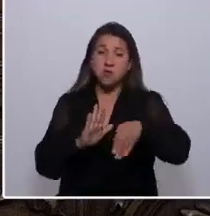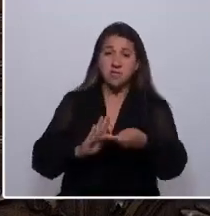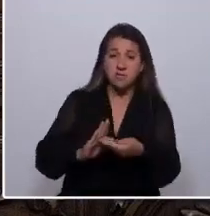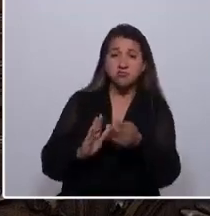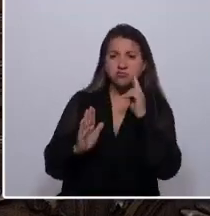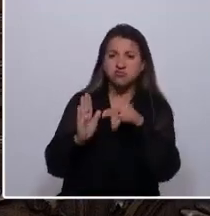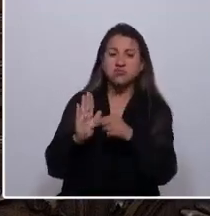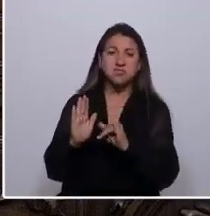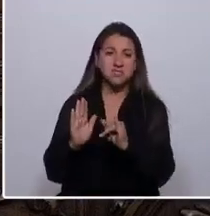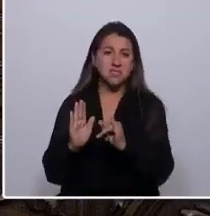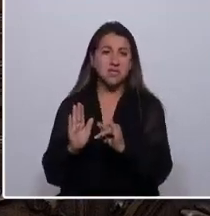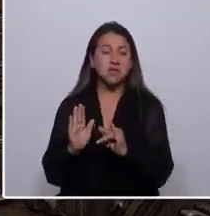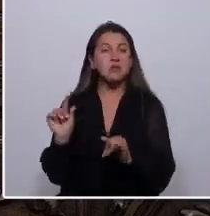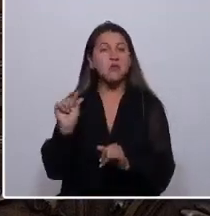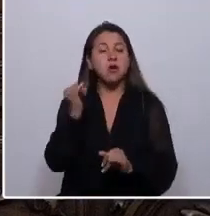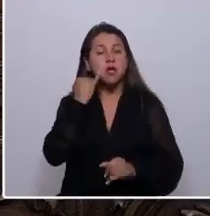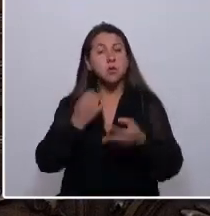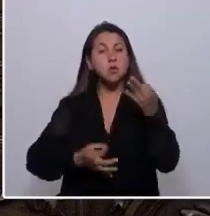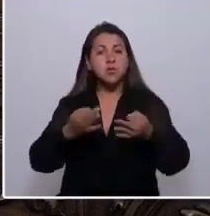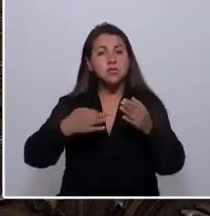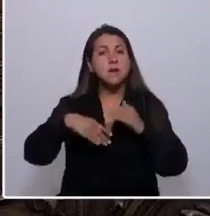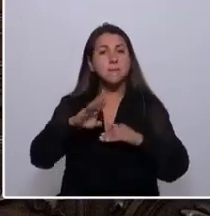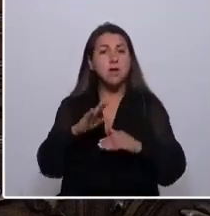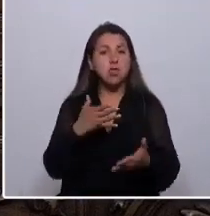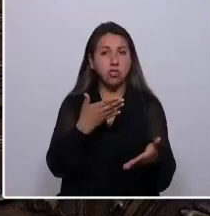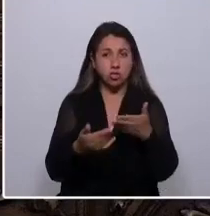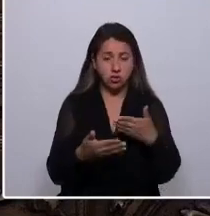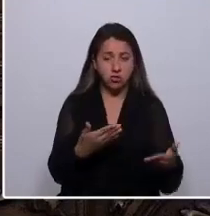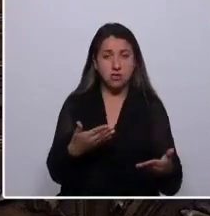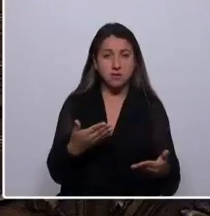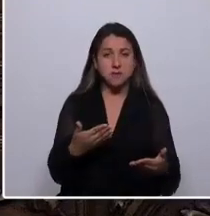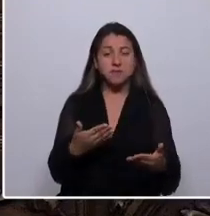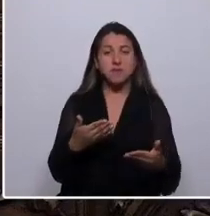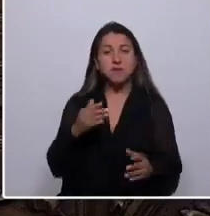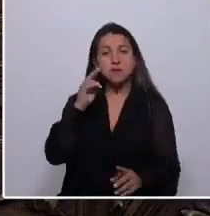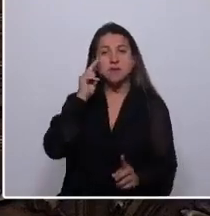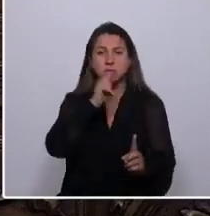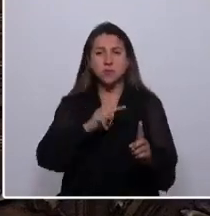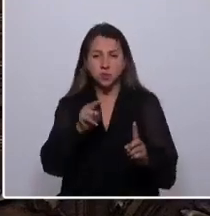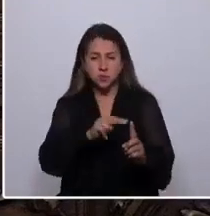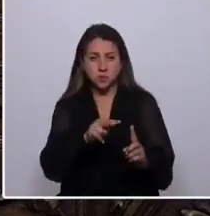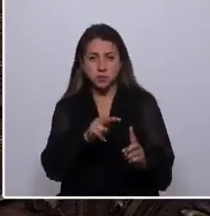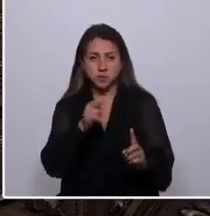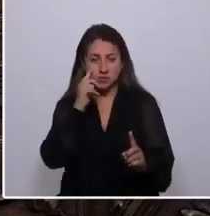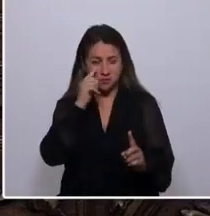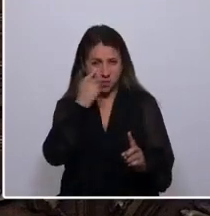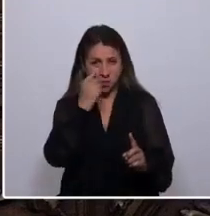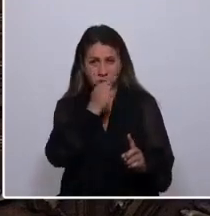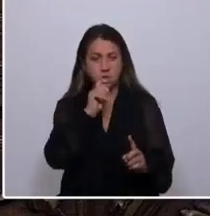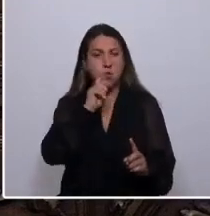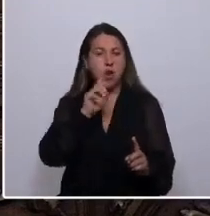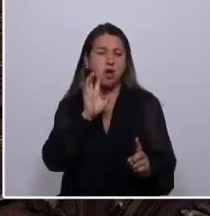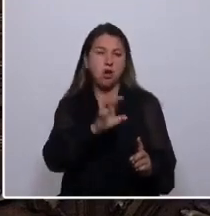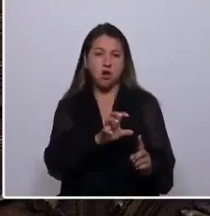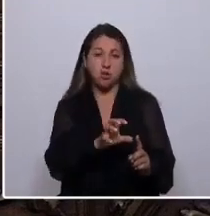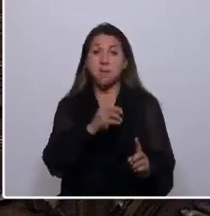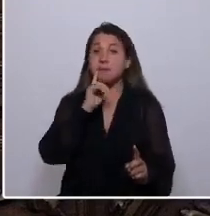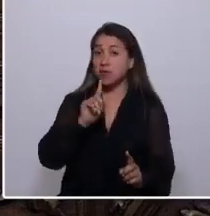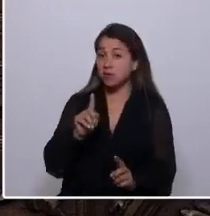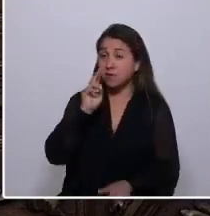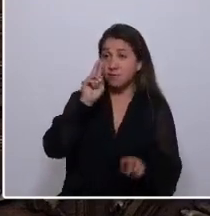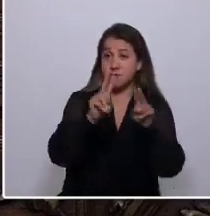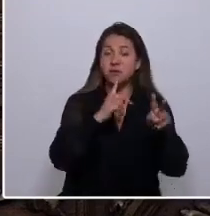De no pocas injusticias, especialmente cuando se las juzga con los ojos de hoy. Pero que sin duda dieron, en su contexto,